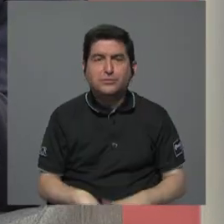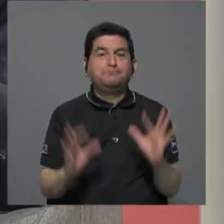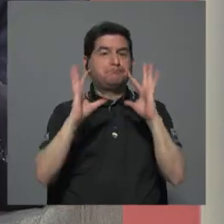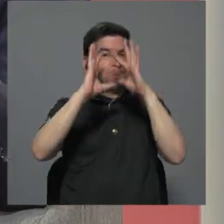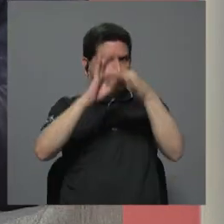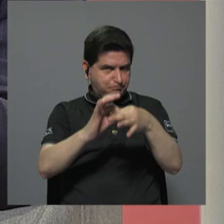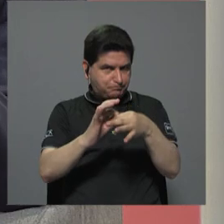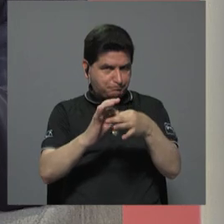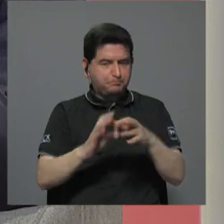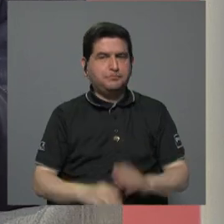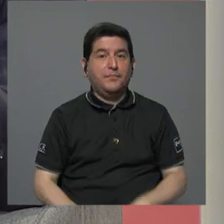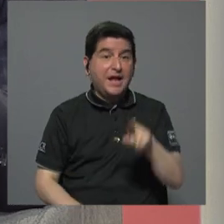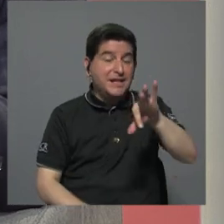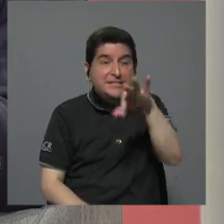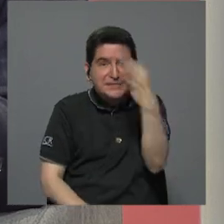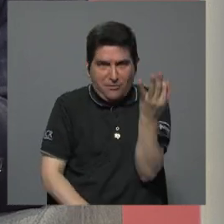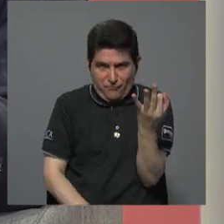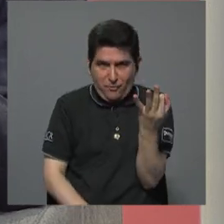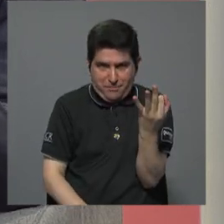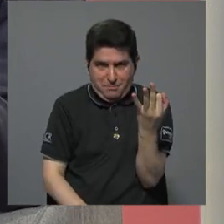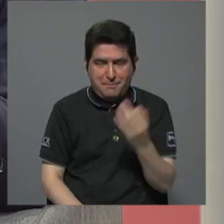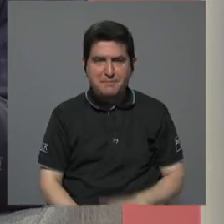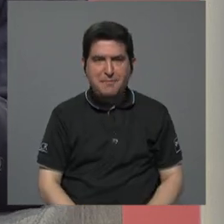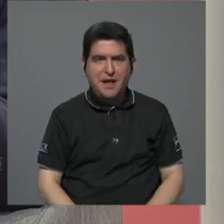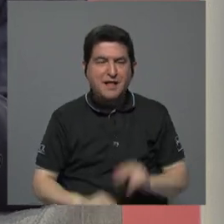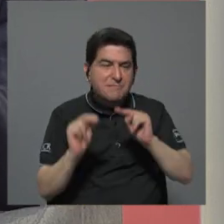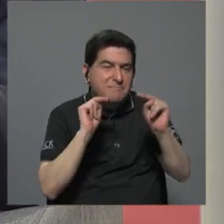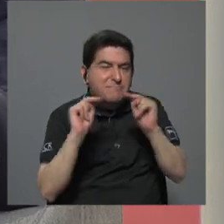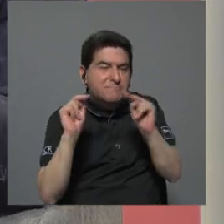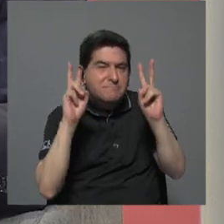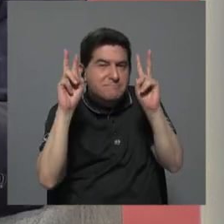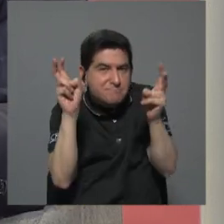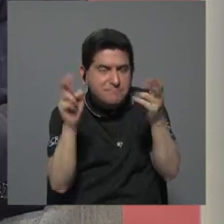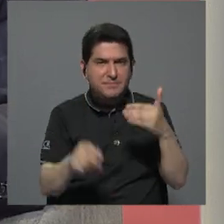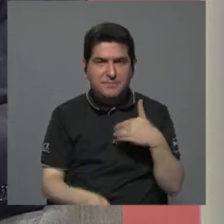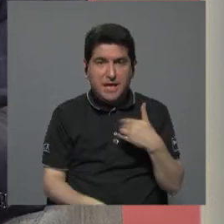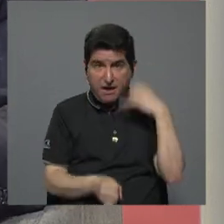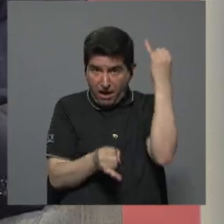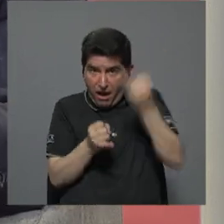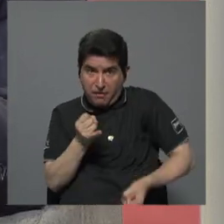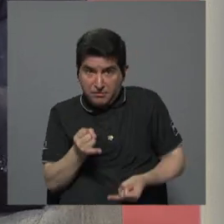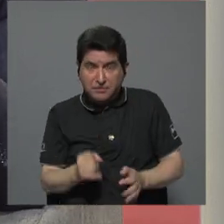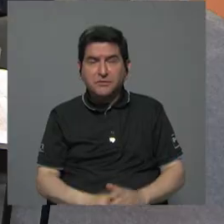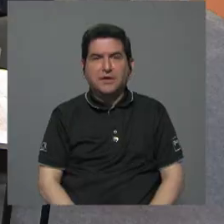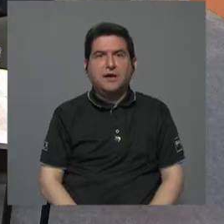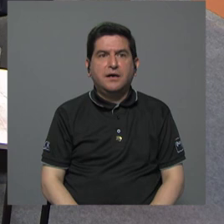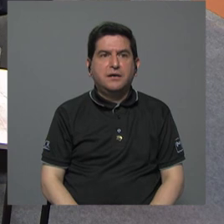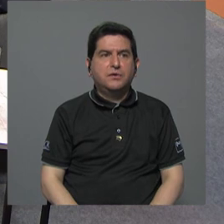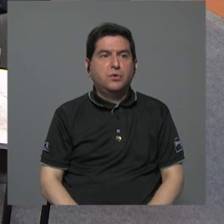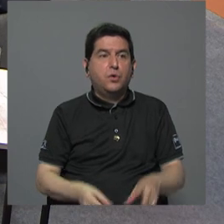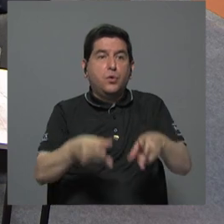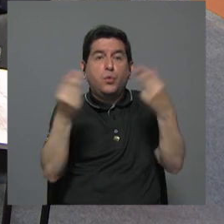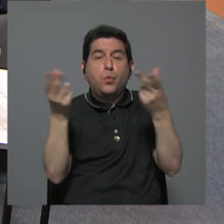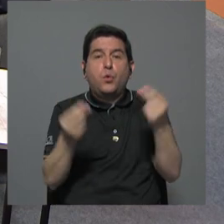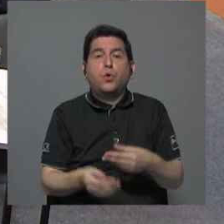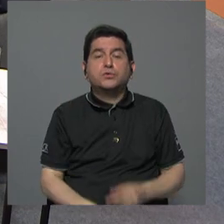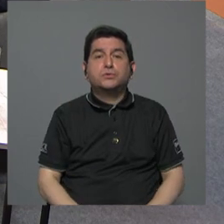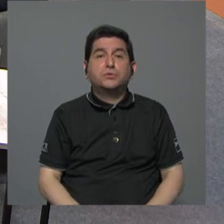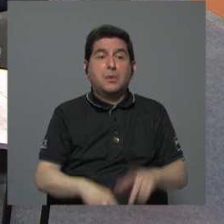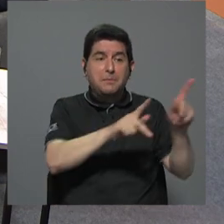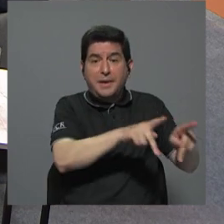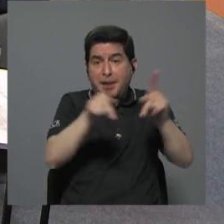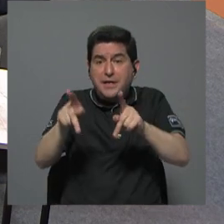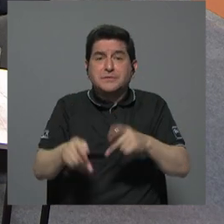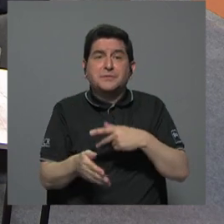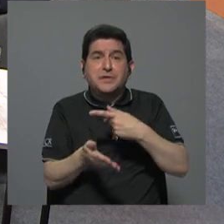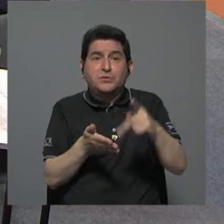asociado a esas formas de transar que hubo y que tiene al final un costo para los contribuyentes, los que